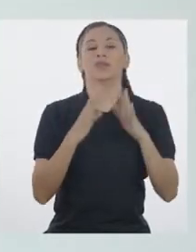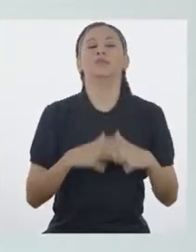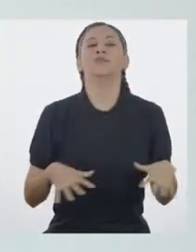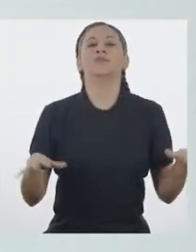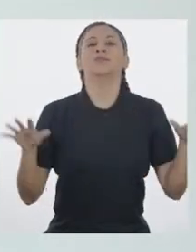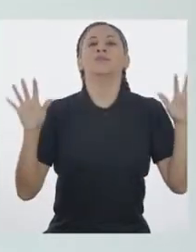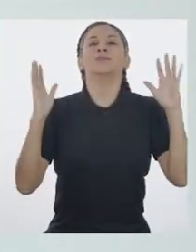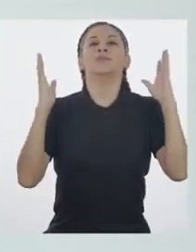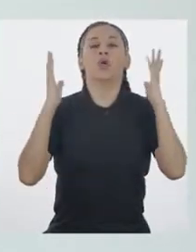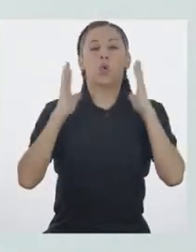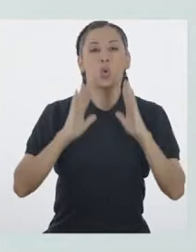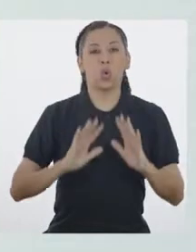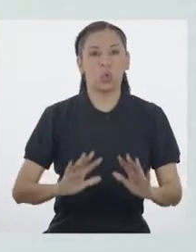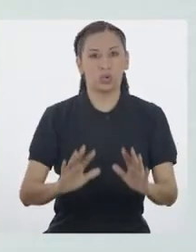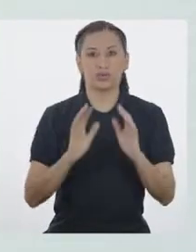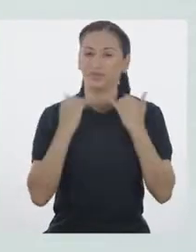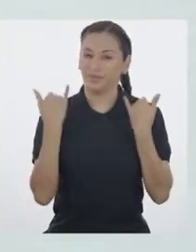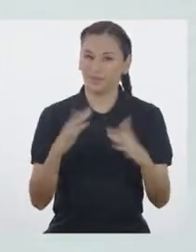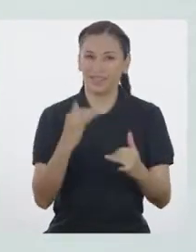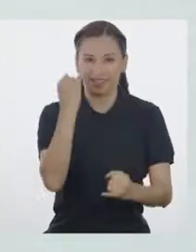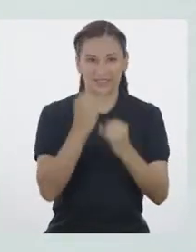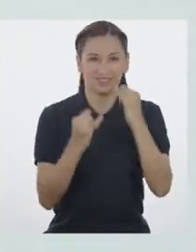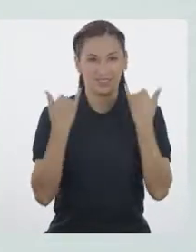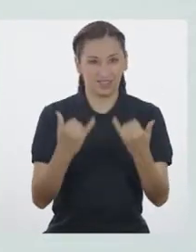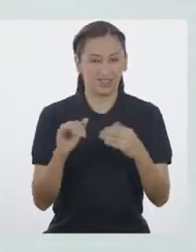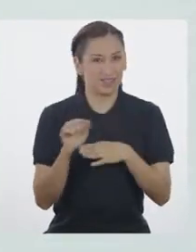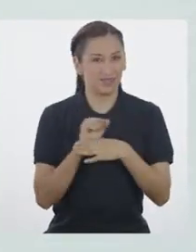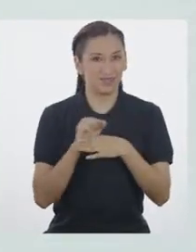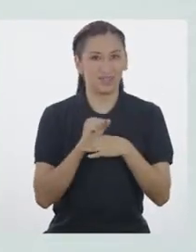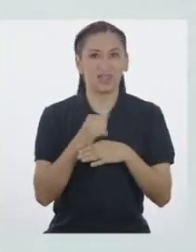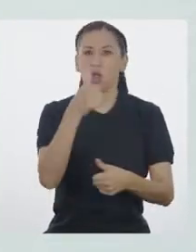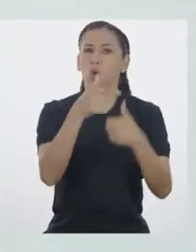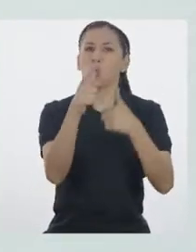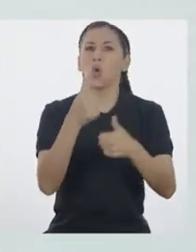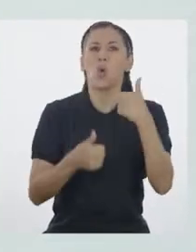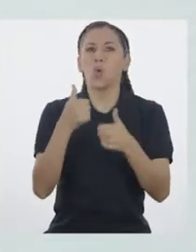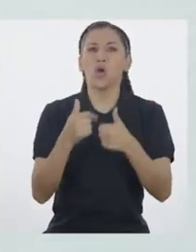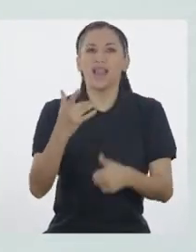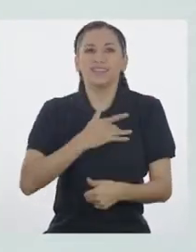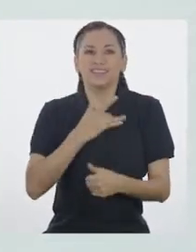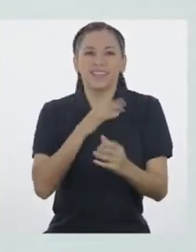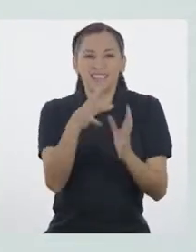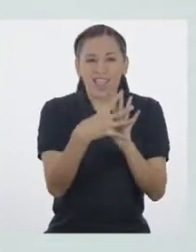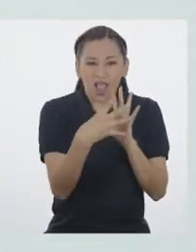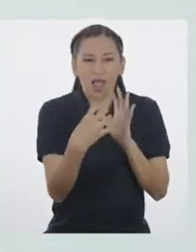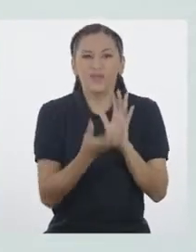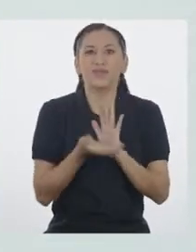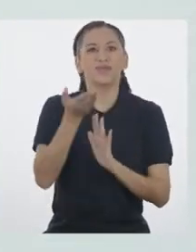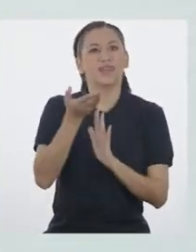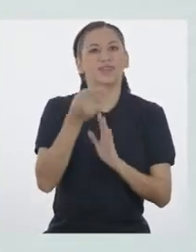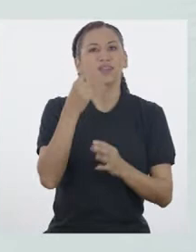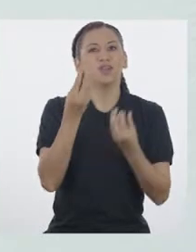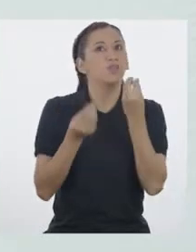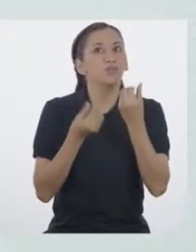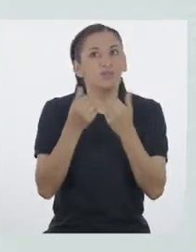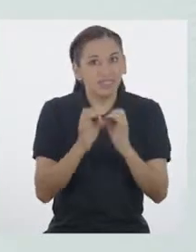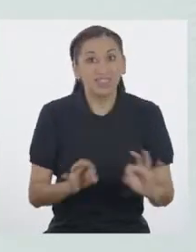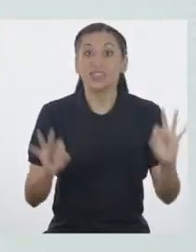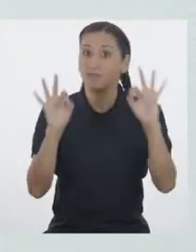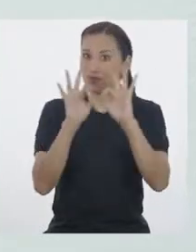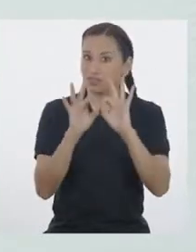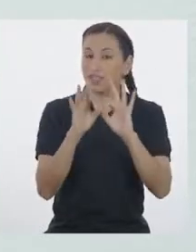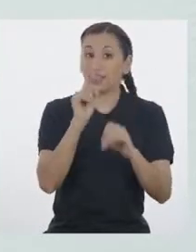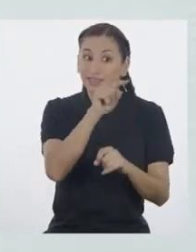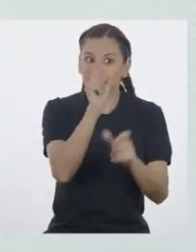cuatro. Muy bien. Hemos terminado con la actividad de hoy. ¿Con cuál personaje se sintieron identificados? Qué importante es para